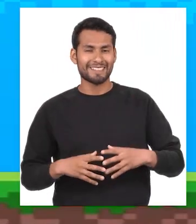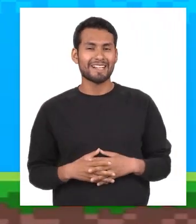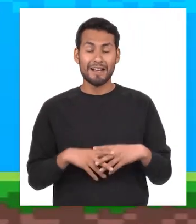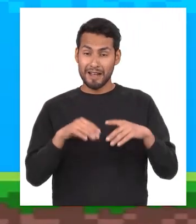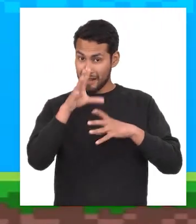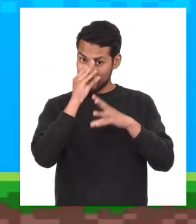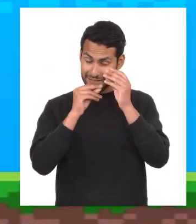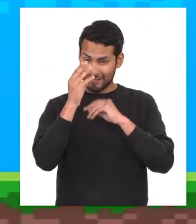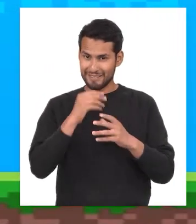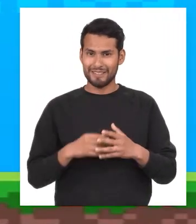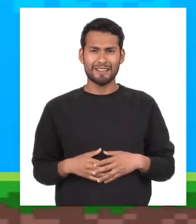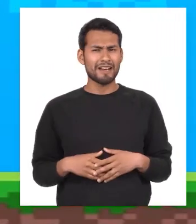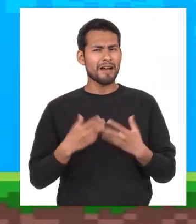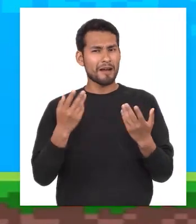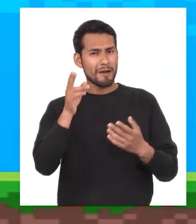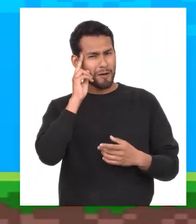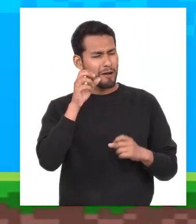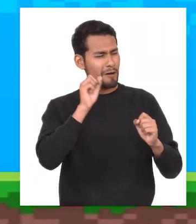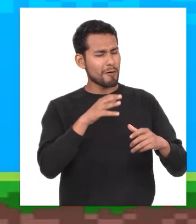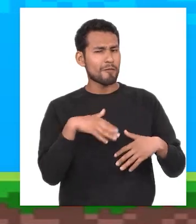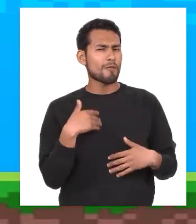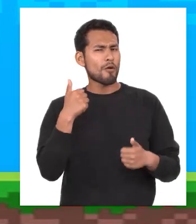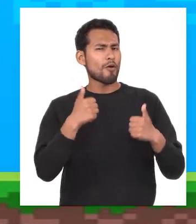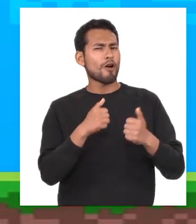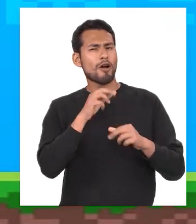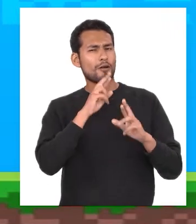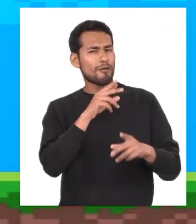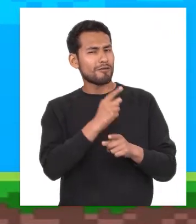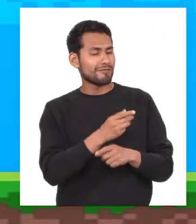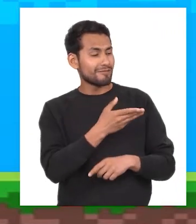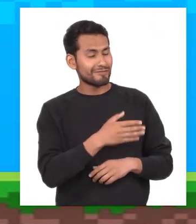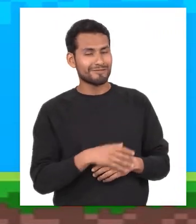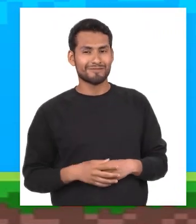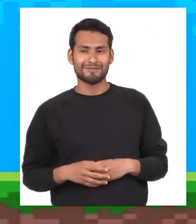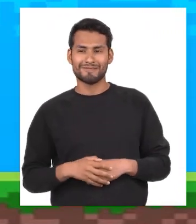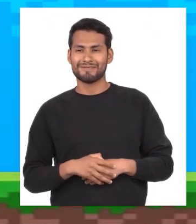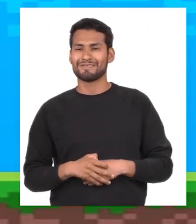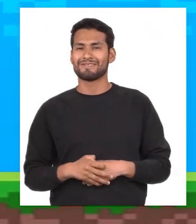Para aprender Vamos con la profe para que nos diga cuál es la respuesta correcta